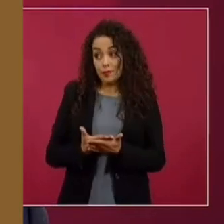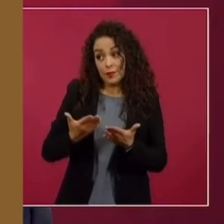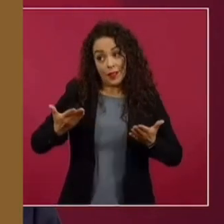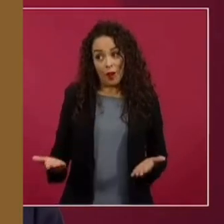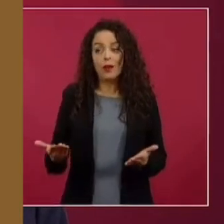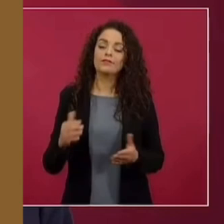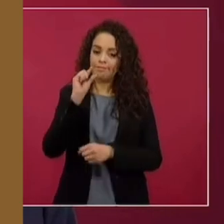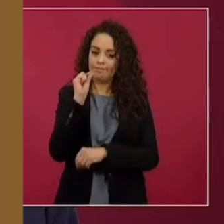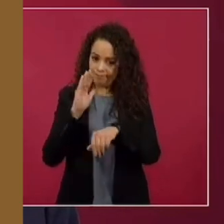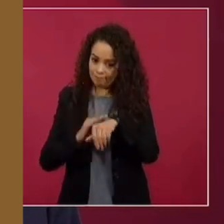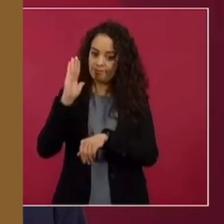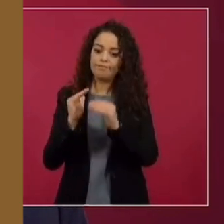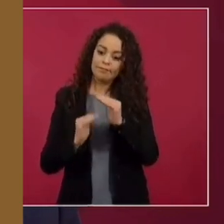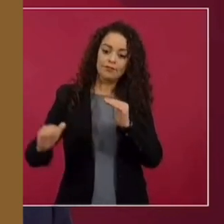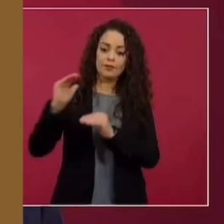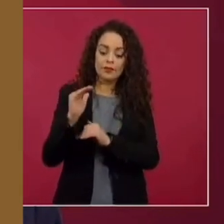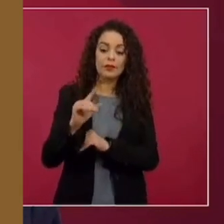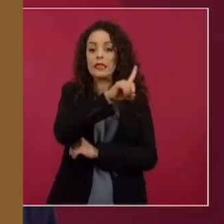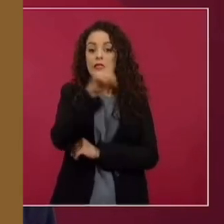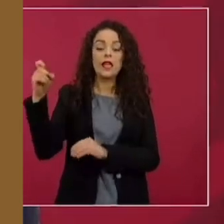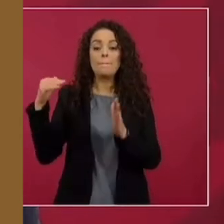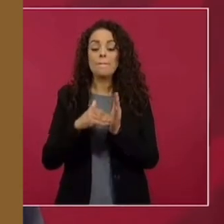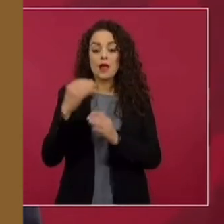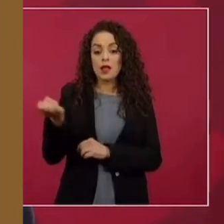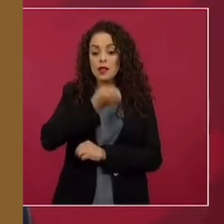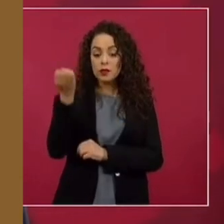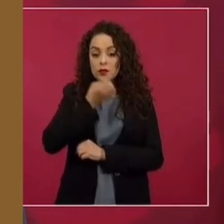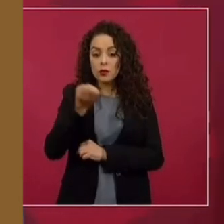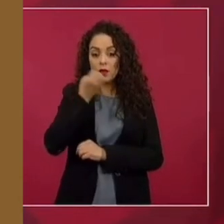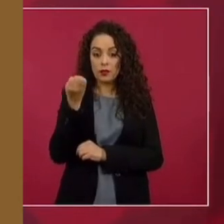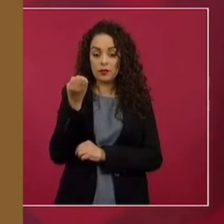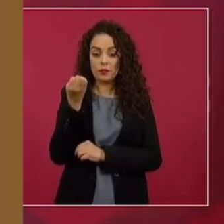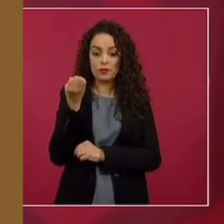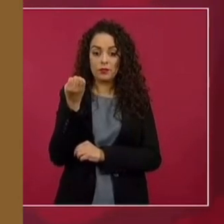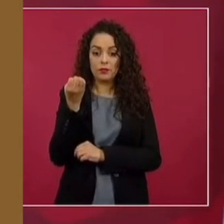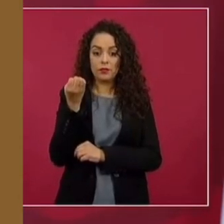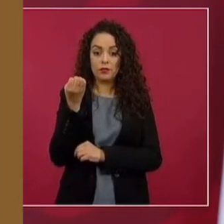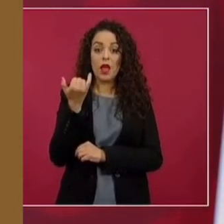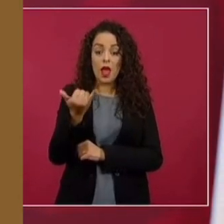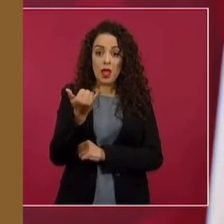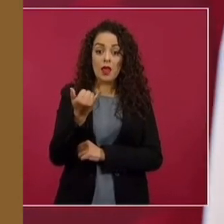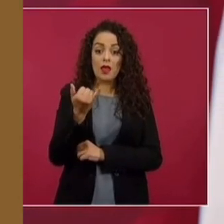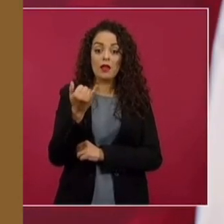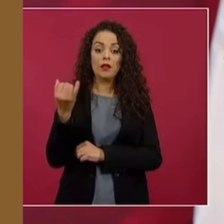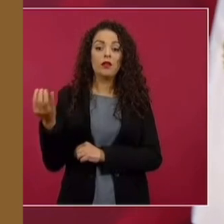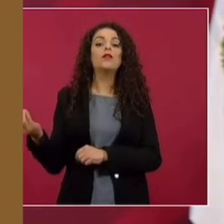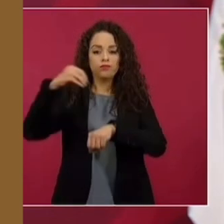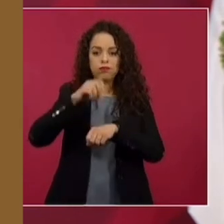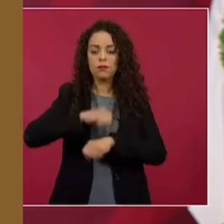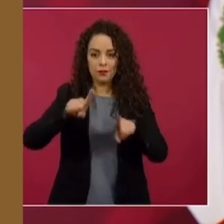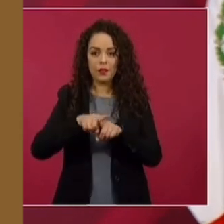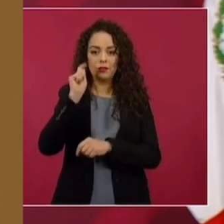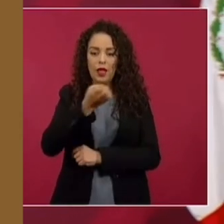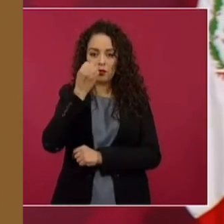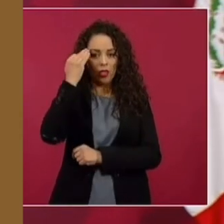se va a incrementar a cien mil escuelas y se va a incluir lo de la escuela de tiempo completo.